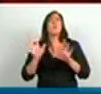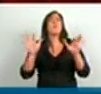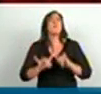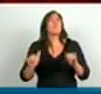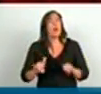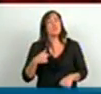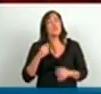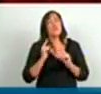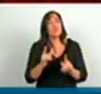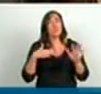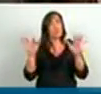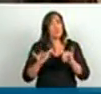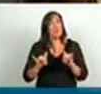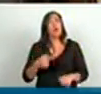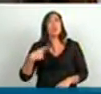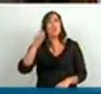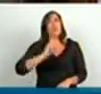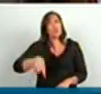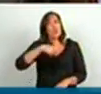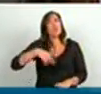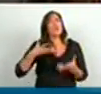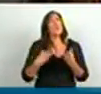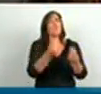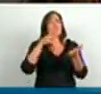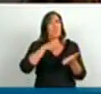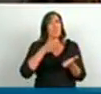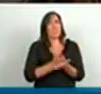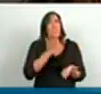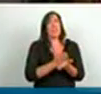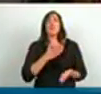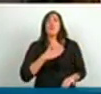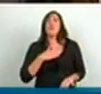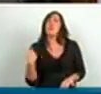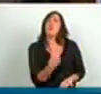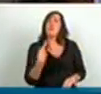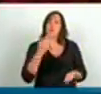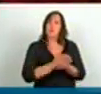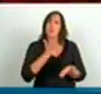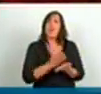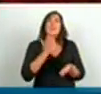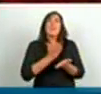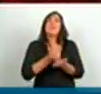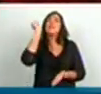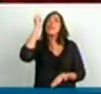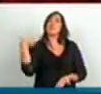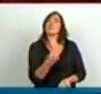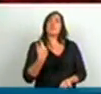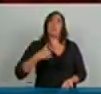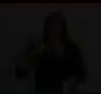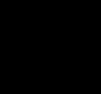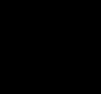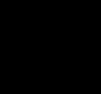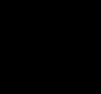gente de paz, pero también gente que defiende derechos, nuestros derechos, los derechos de los argentinos.